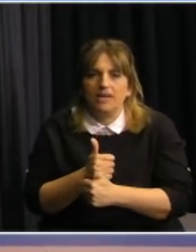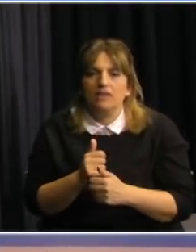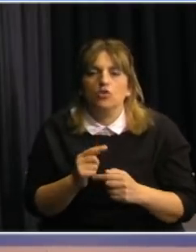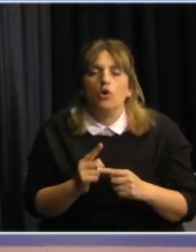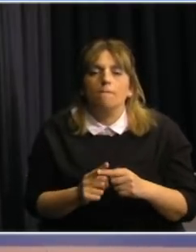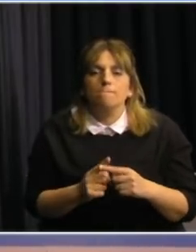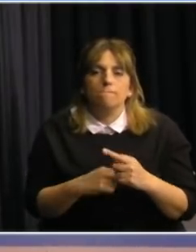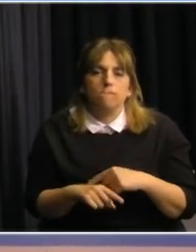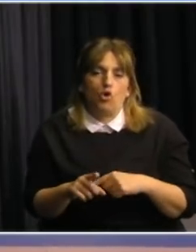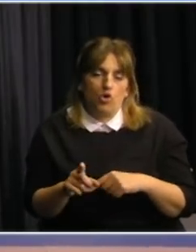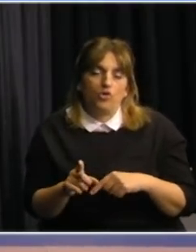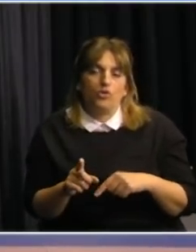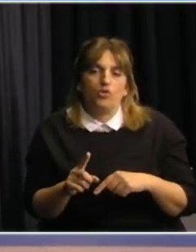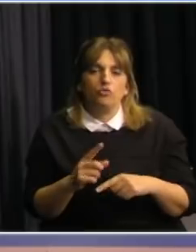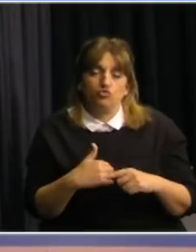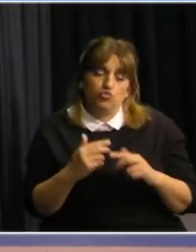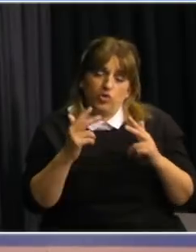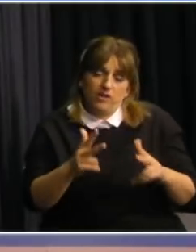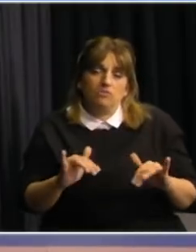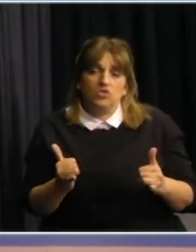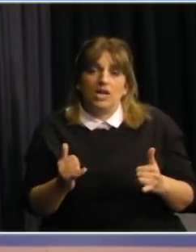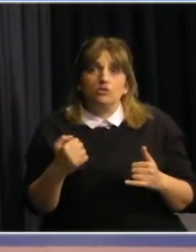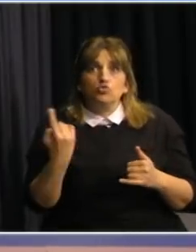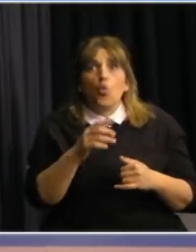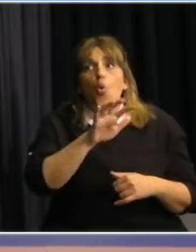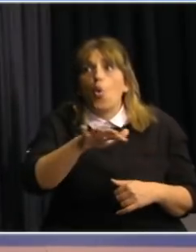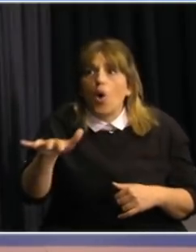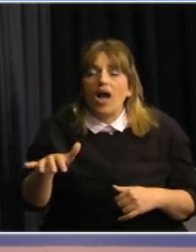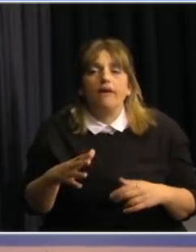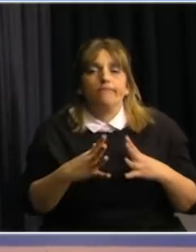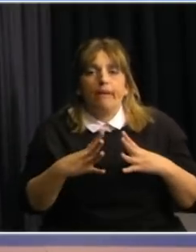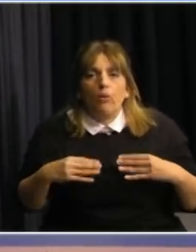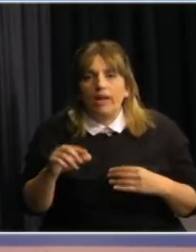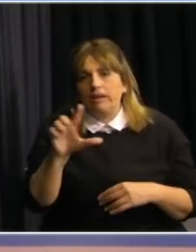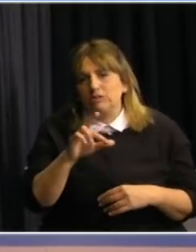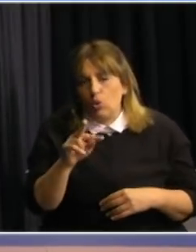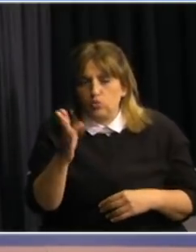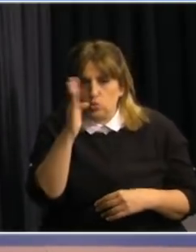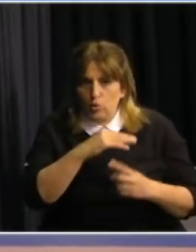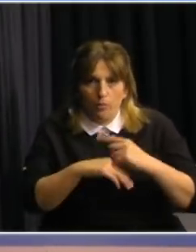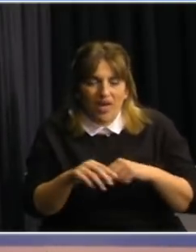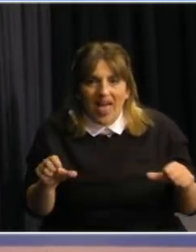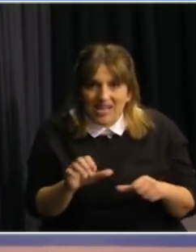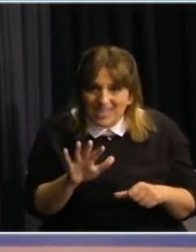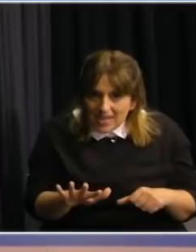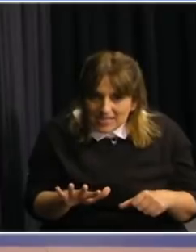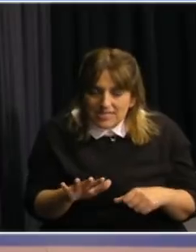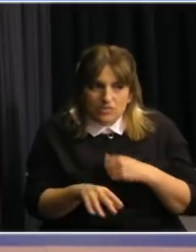intervención no farmacológica lo que desde el GACH hemos dicho que en aquellos centros que no se pueda hacer eso